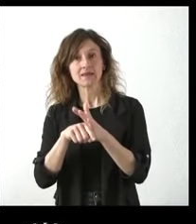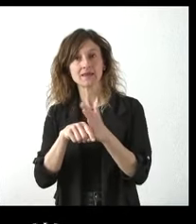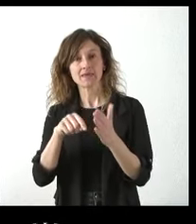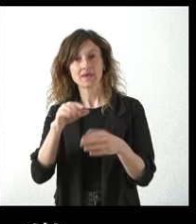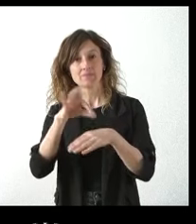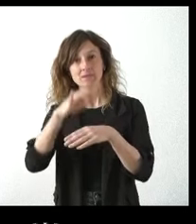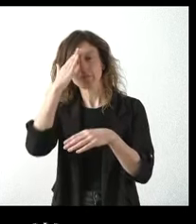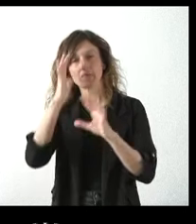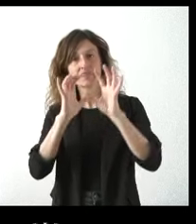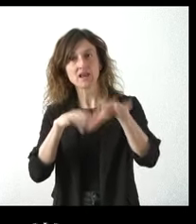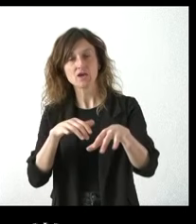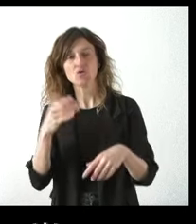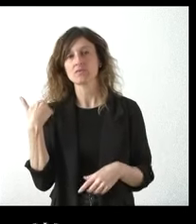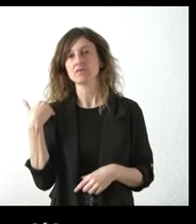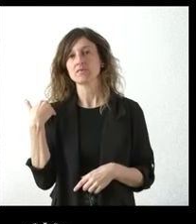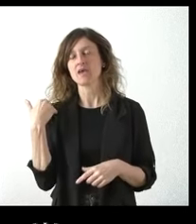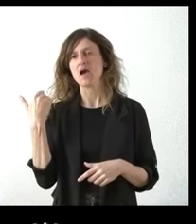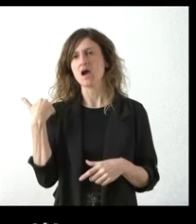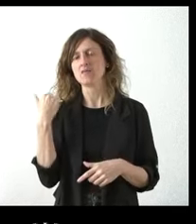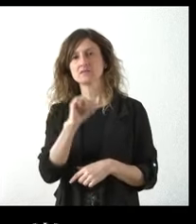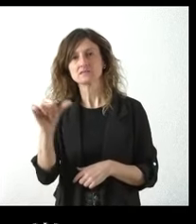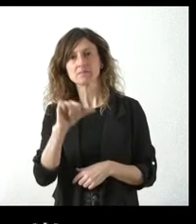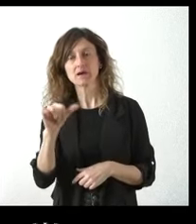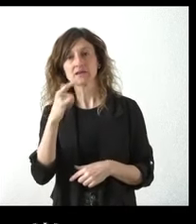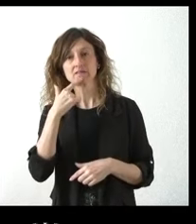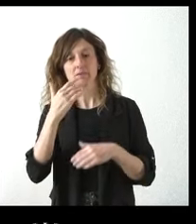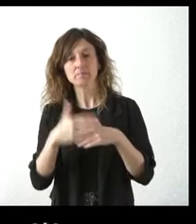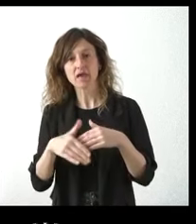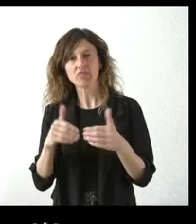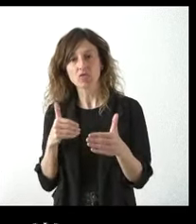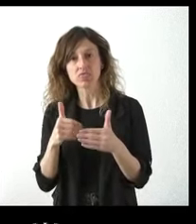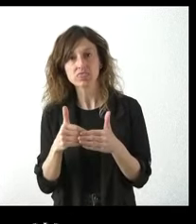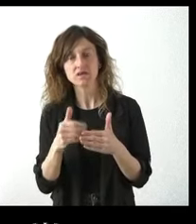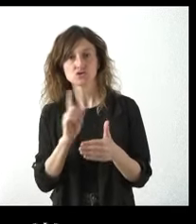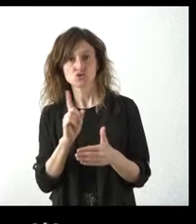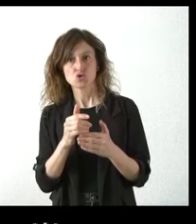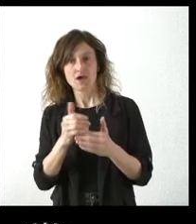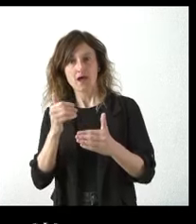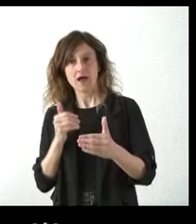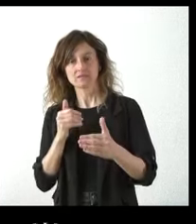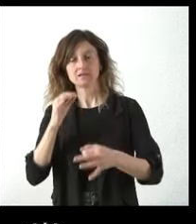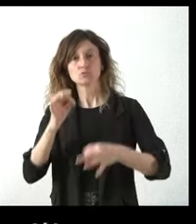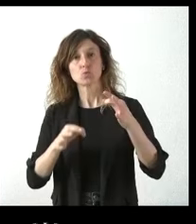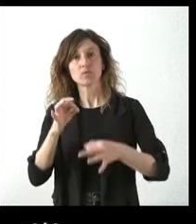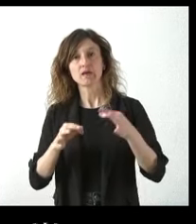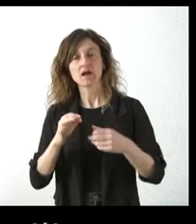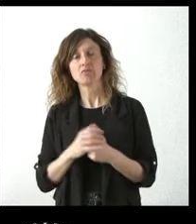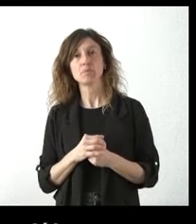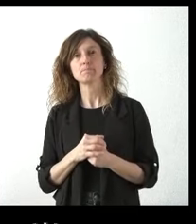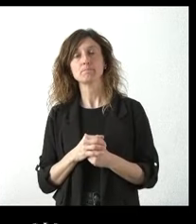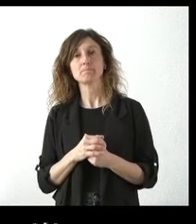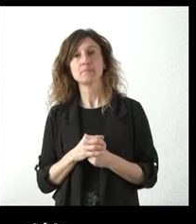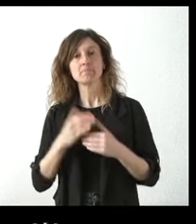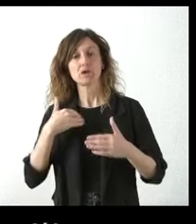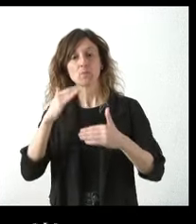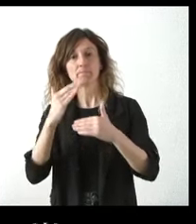Junta hace unas semanas usted dijo que no se agotarían los plazos que el juzgado puso en marcha para hacerlo pero lo cierto es que ese